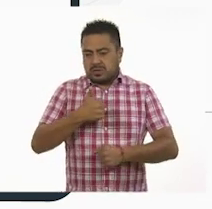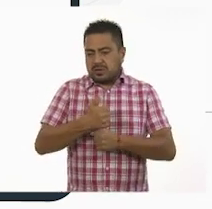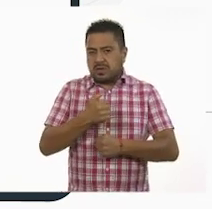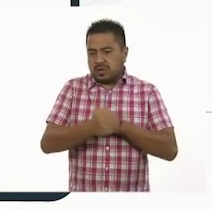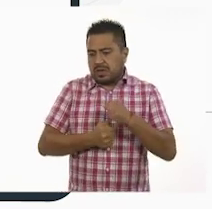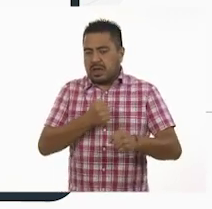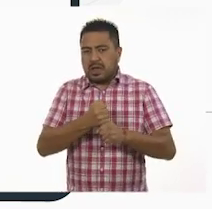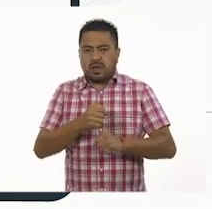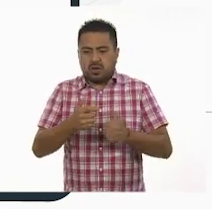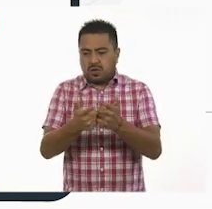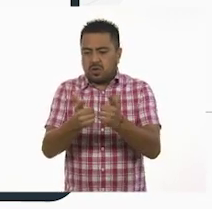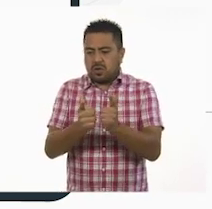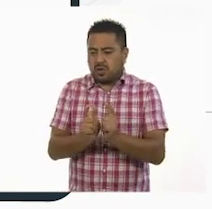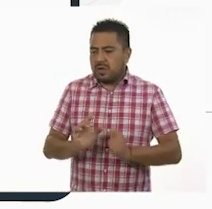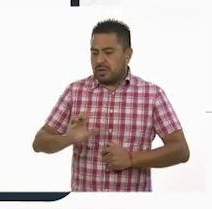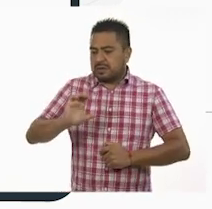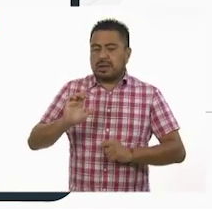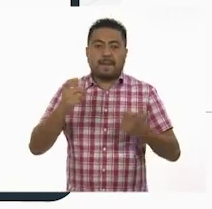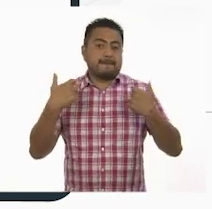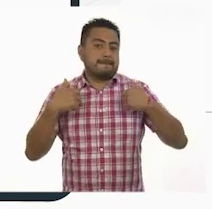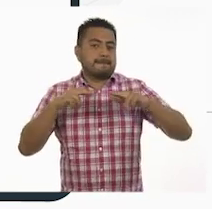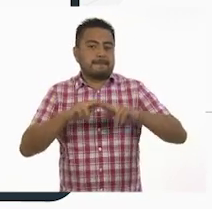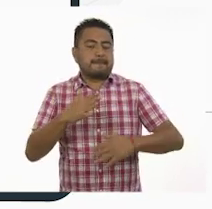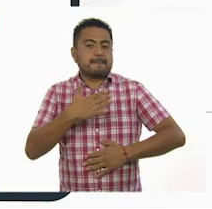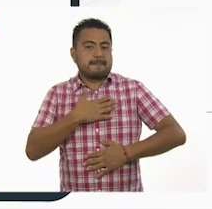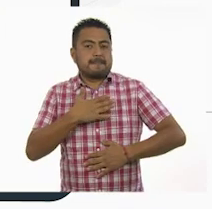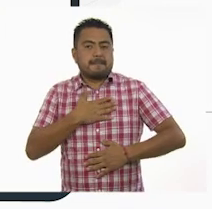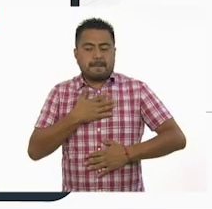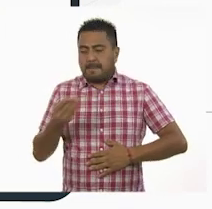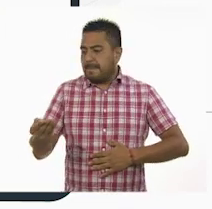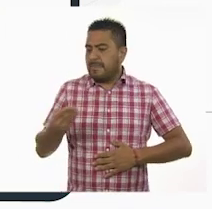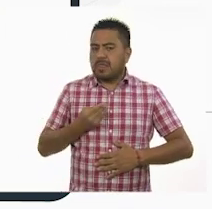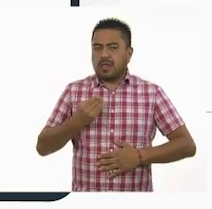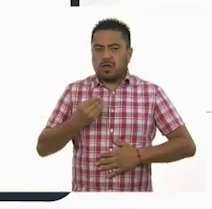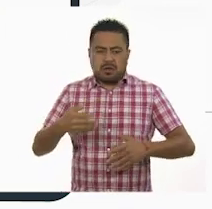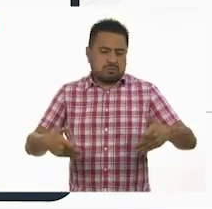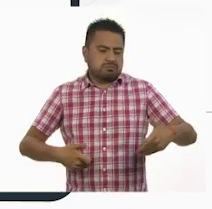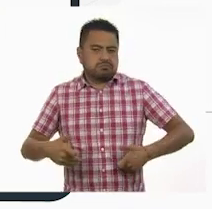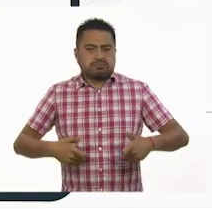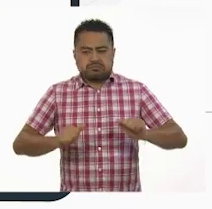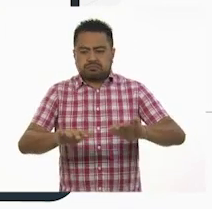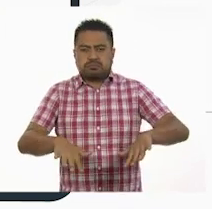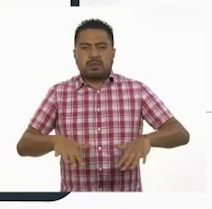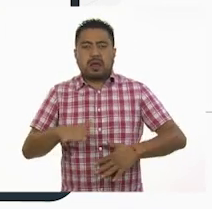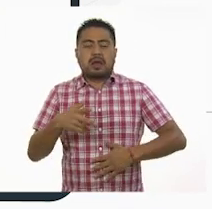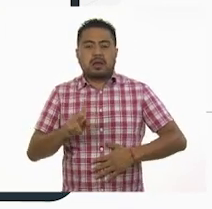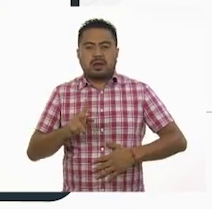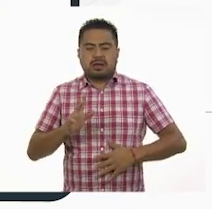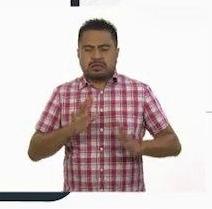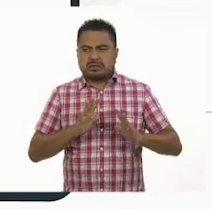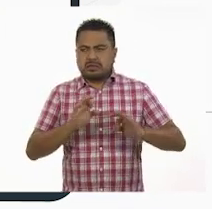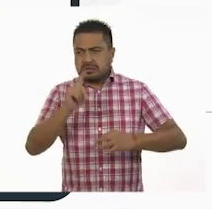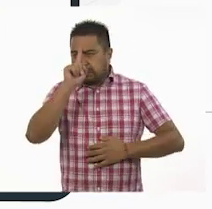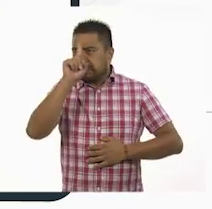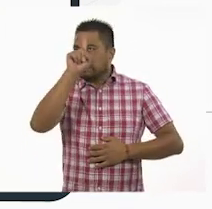el grupo C. Mi maestra me dejó hacer una obra de teatro, pero me surgió una inquietud. Para